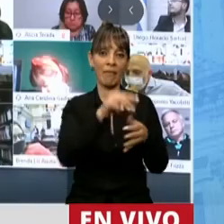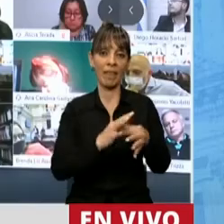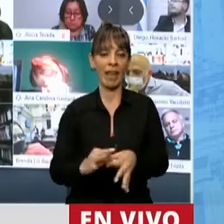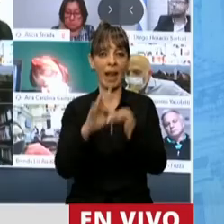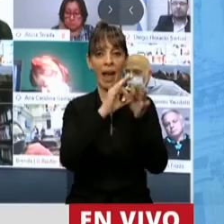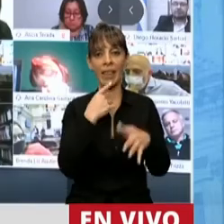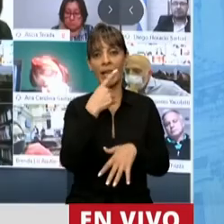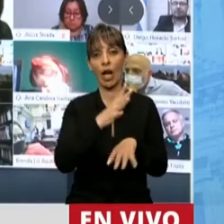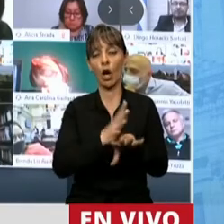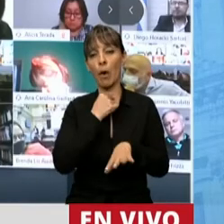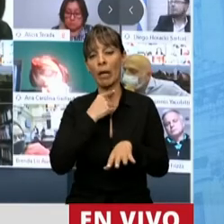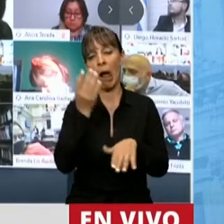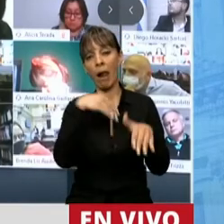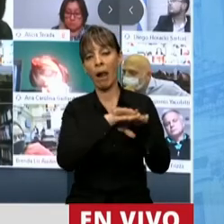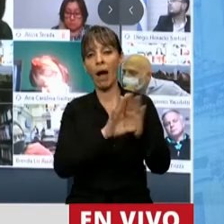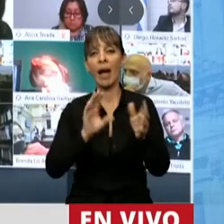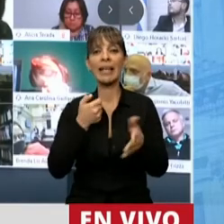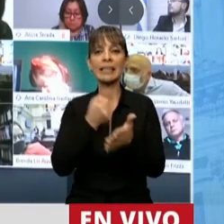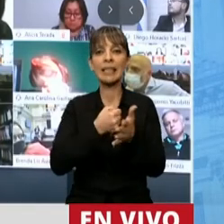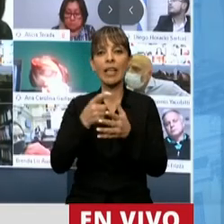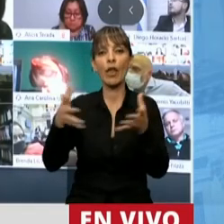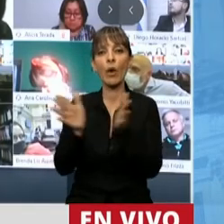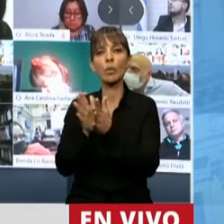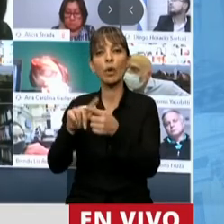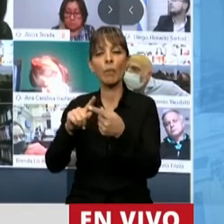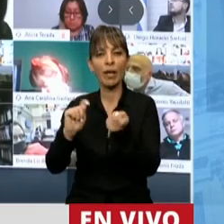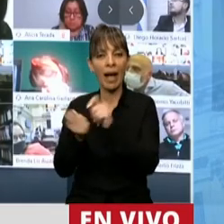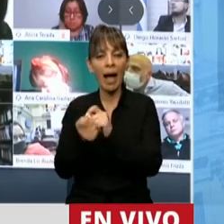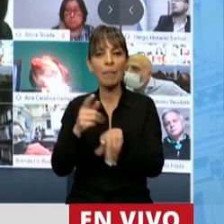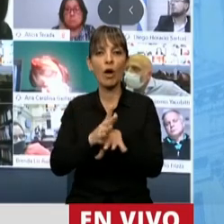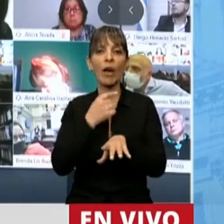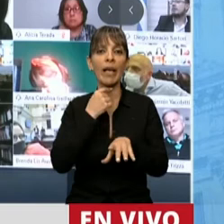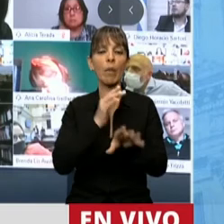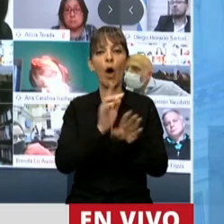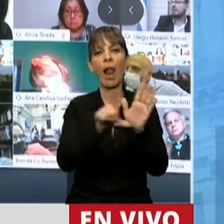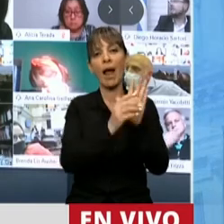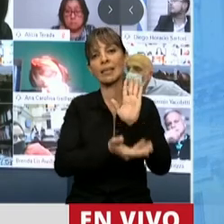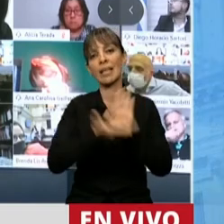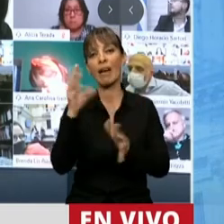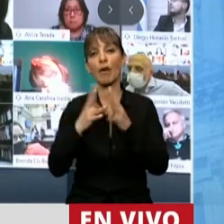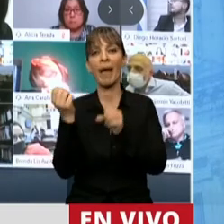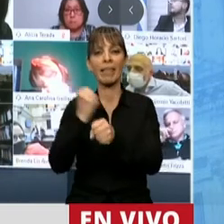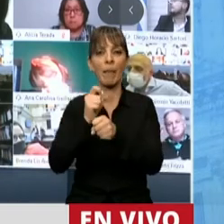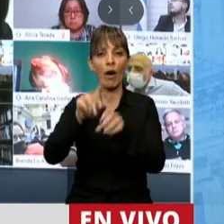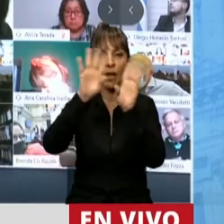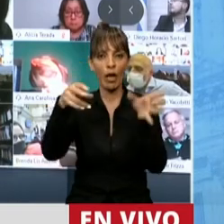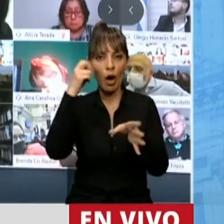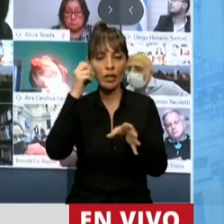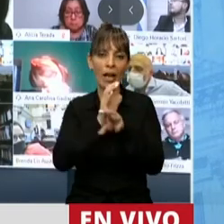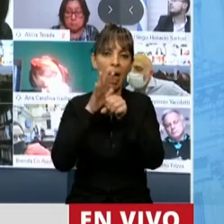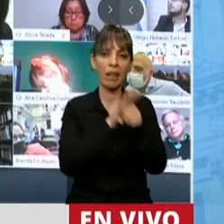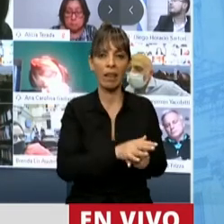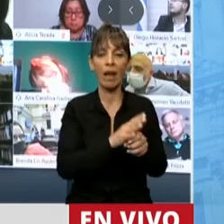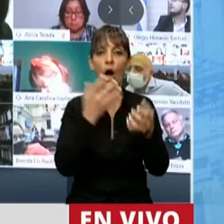por tierra el intento de bloque de cambiemos, de socavar o deslegitimar el trabajo del Congreso, luego que la